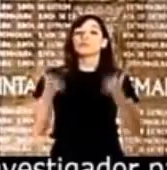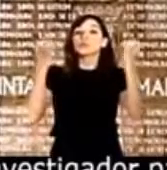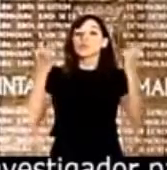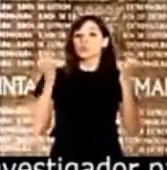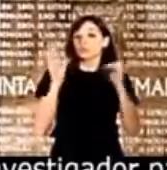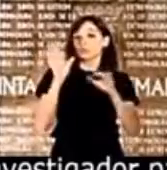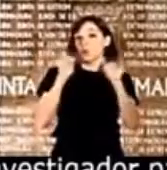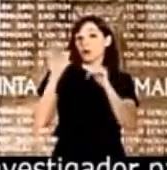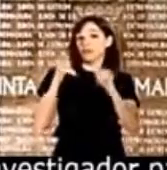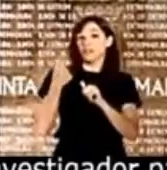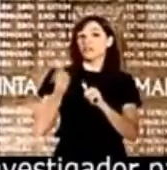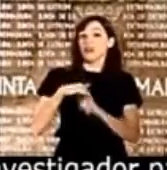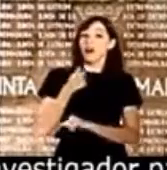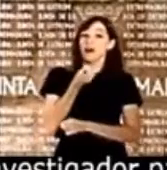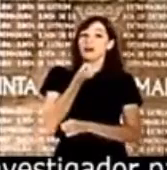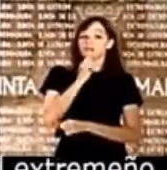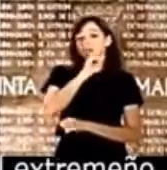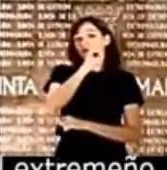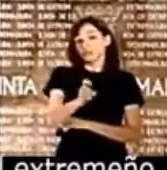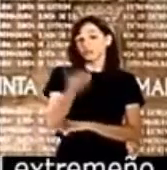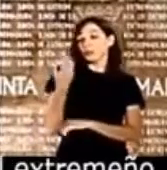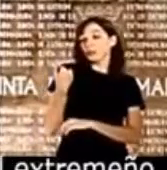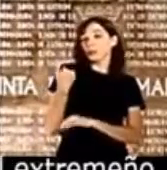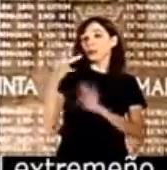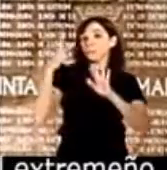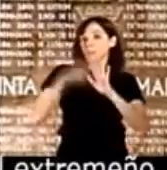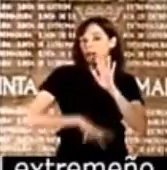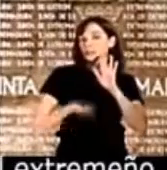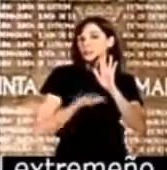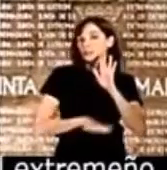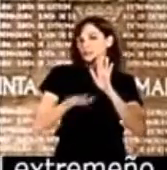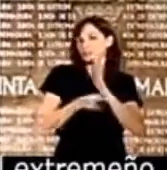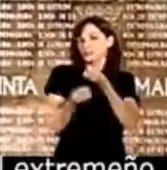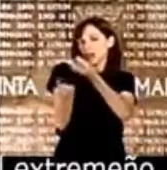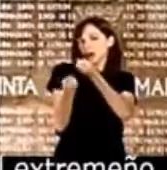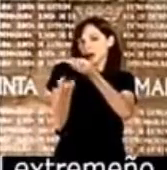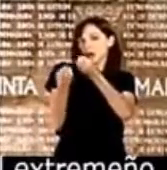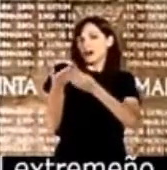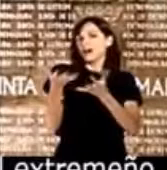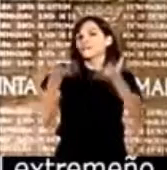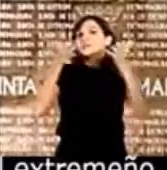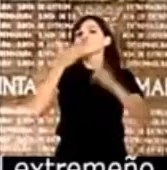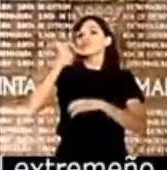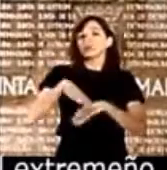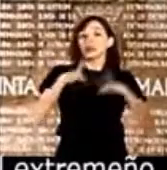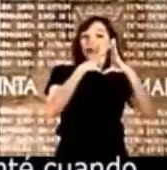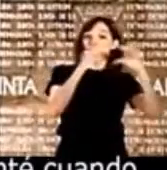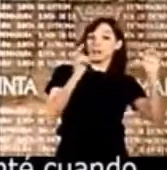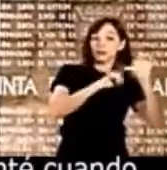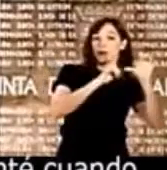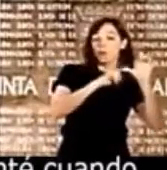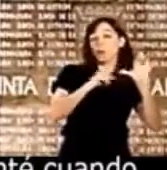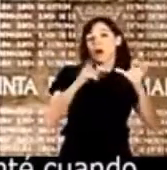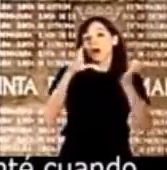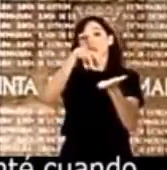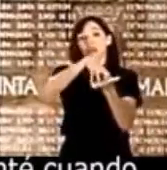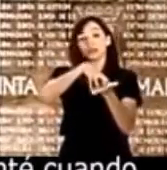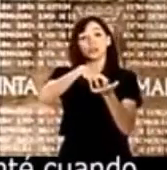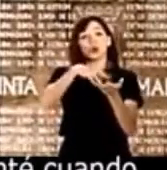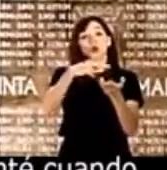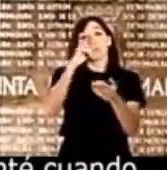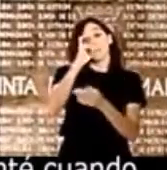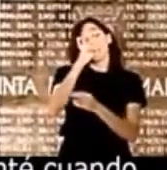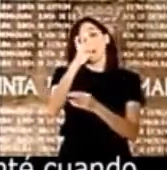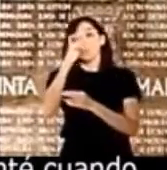convocatoria, como ya les apunté cuando expliqué aquí sus bases reguladoras, son la Universidad de Extremadura, los centros públicos y privados de IMAX de